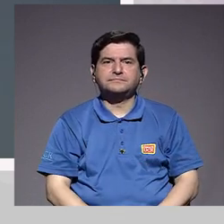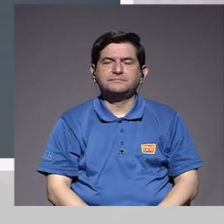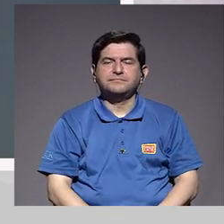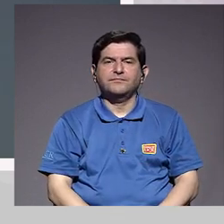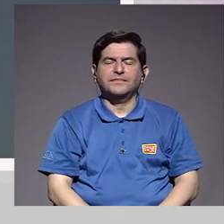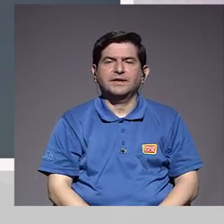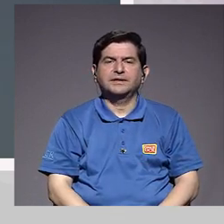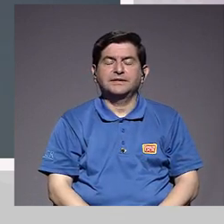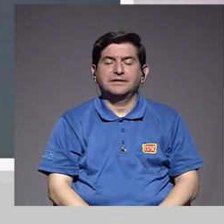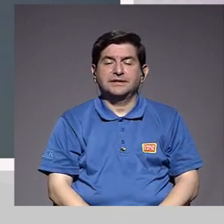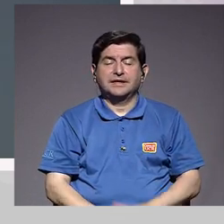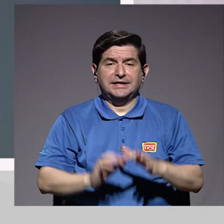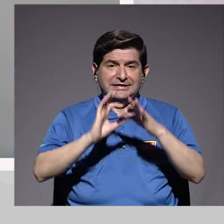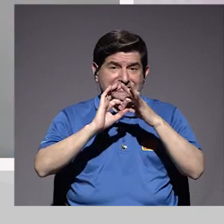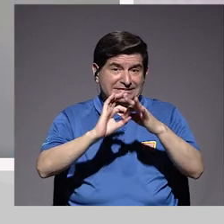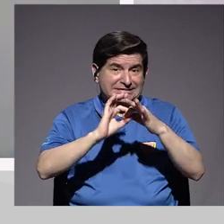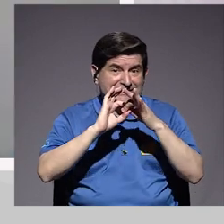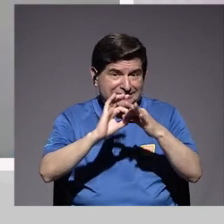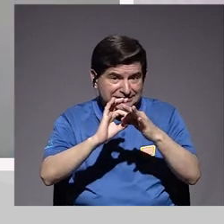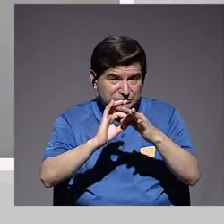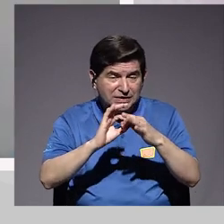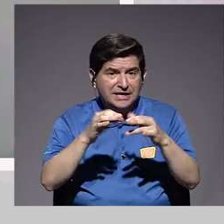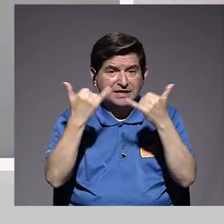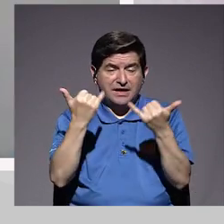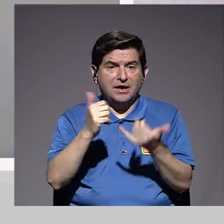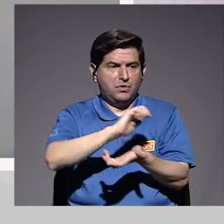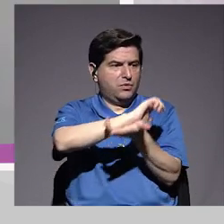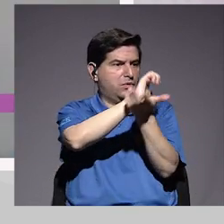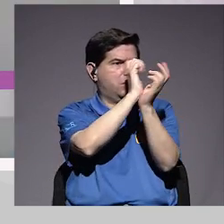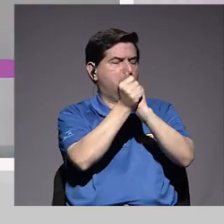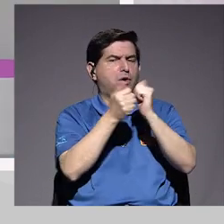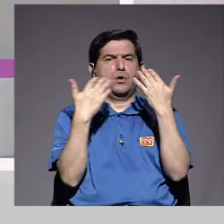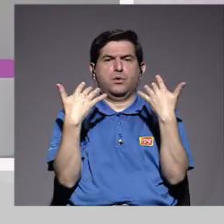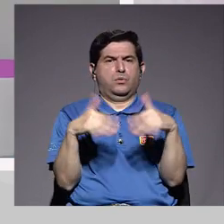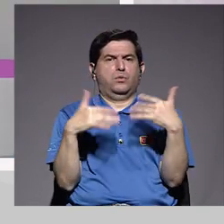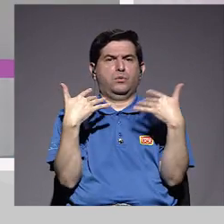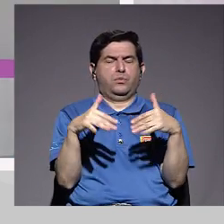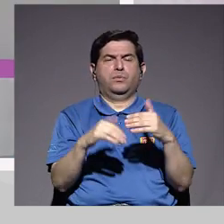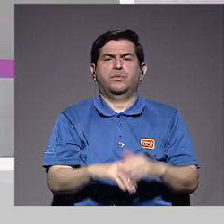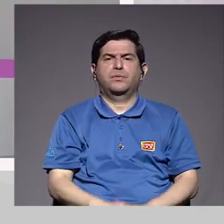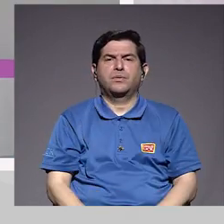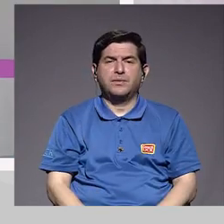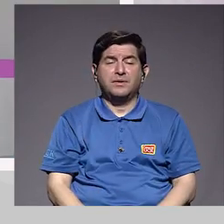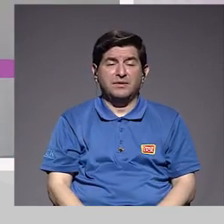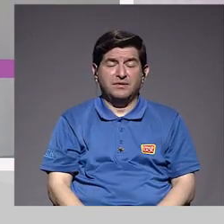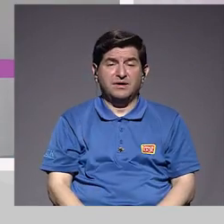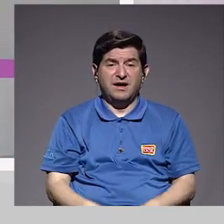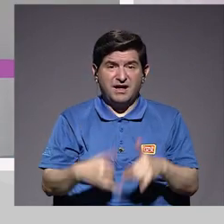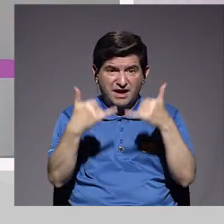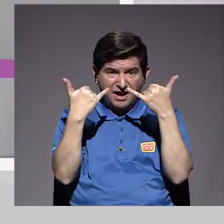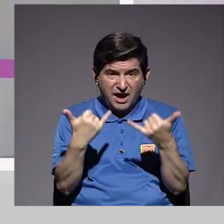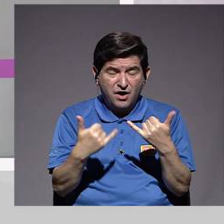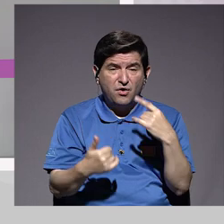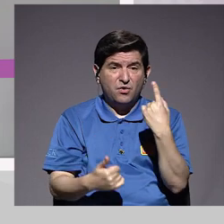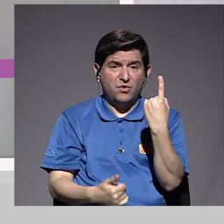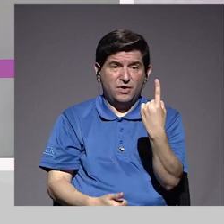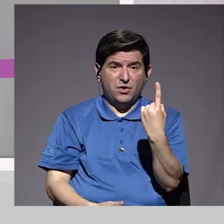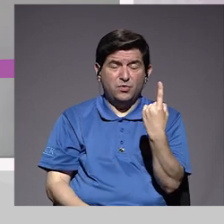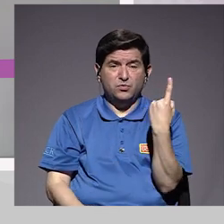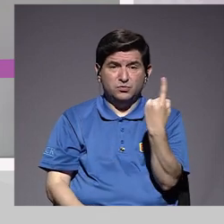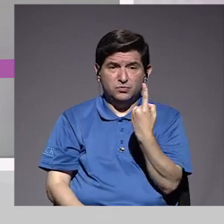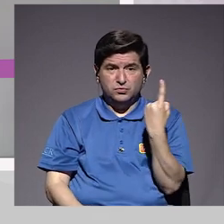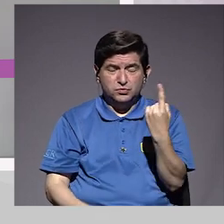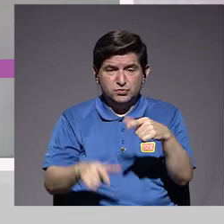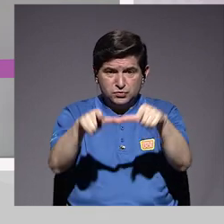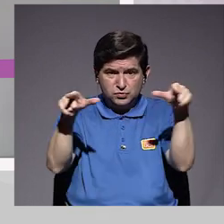pues, la sexualidad ha dado un giro enorme en el sentido de que, bueno, vamos a estar más en un solo sitio,